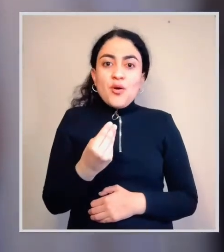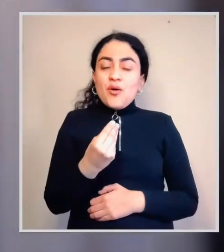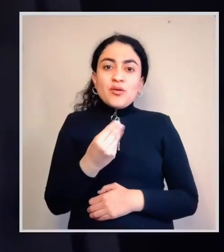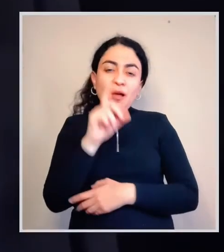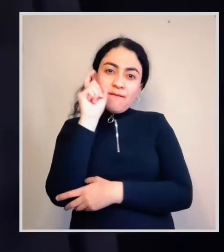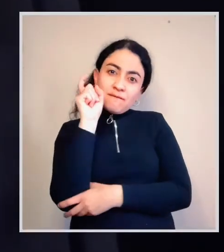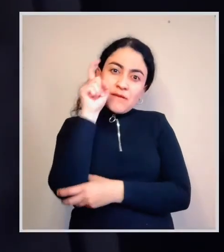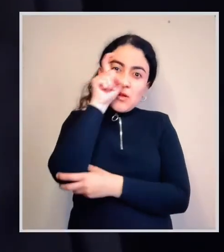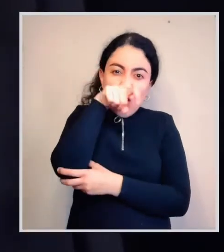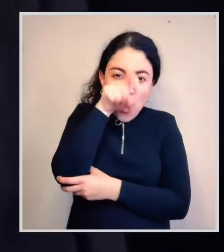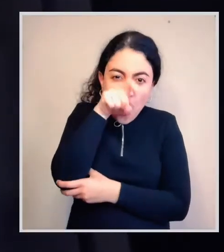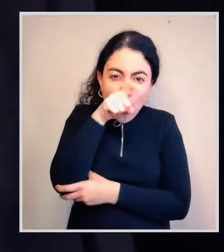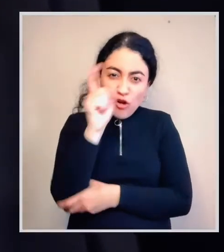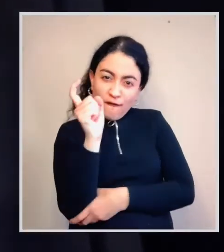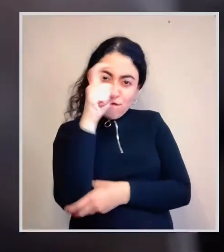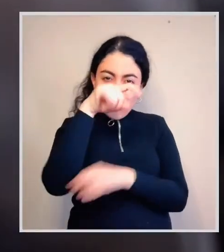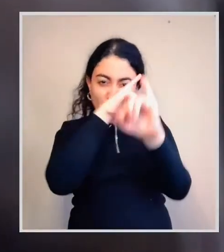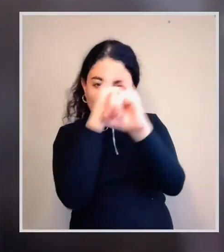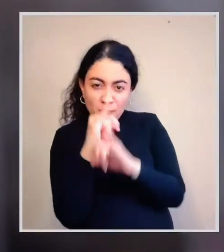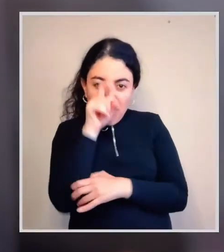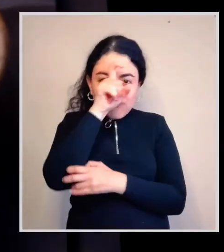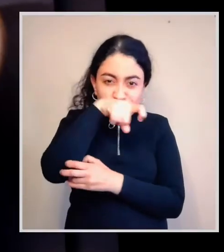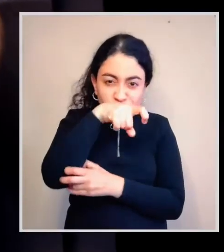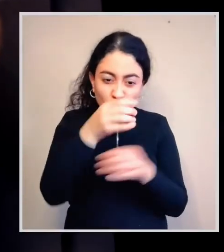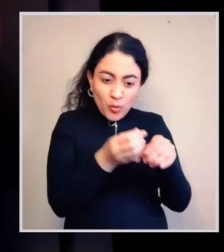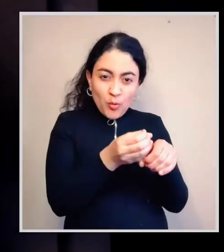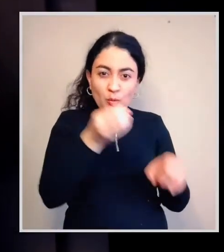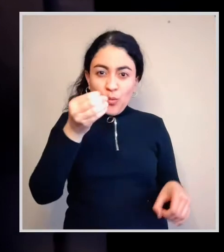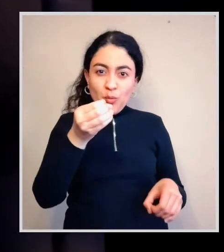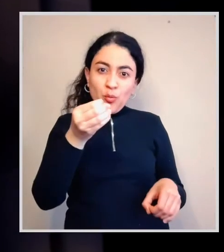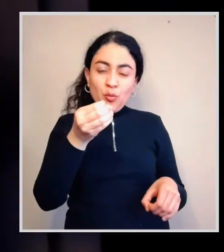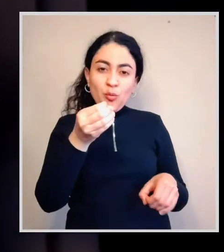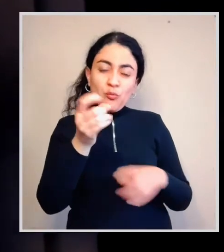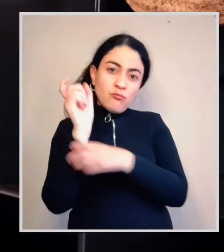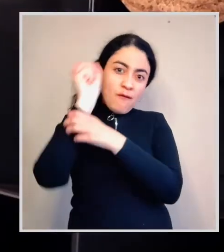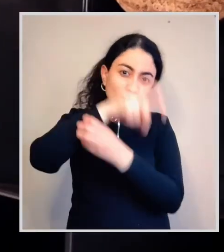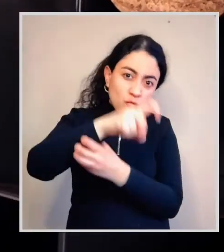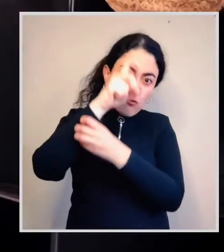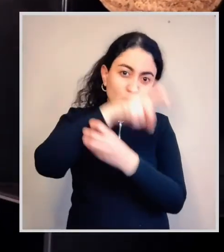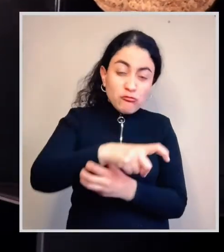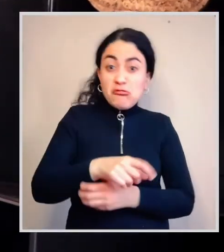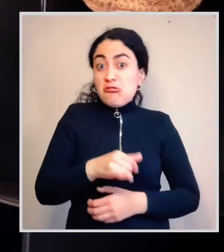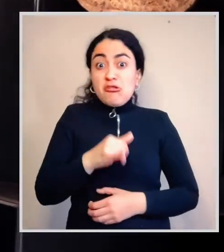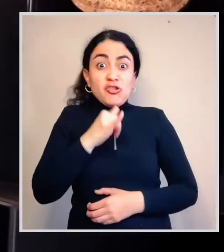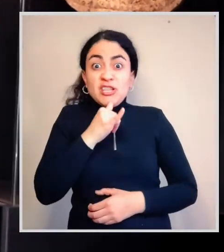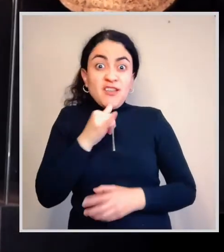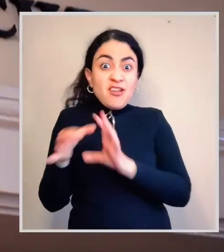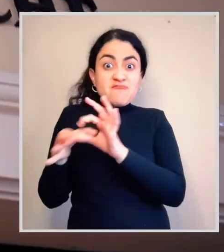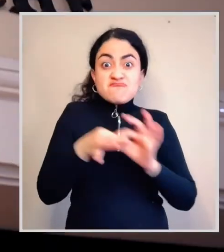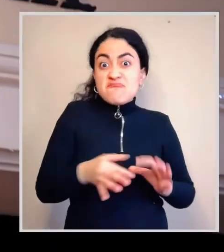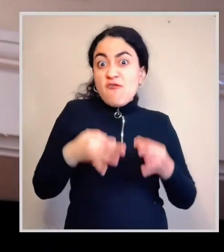piedra con forma de cabezas de loro y un mango, llamadas clavas, de función desconocida.